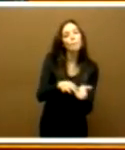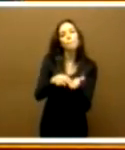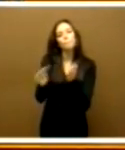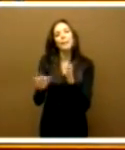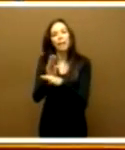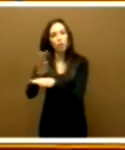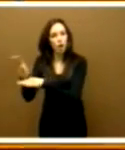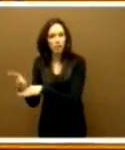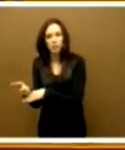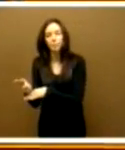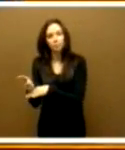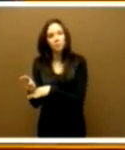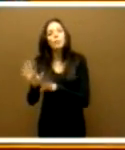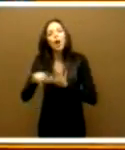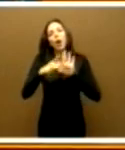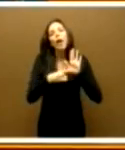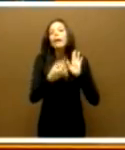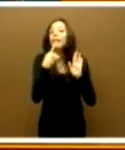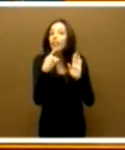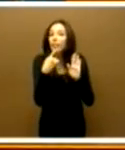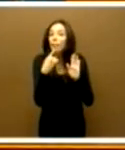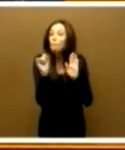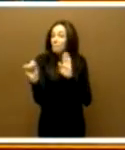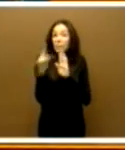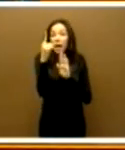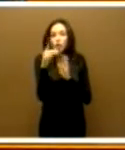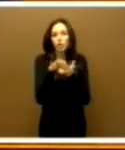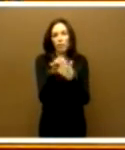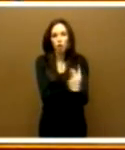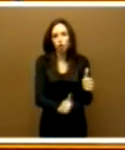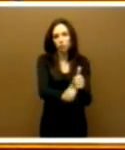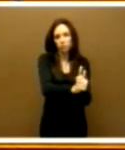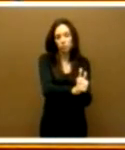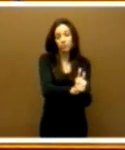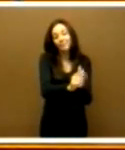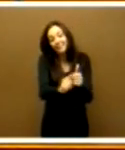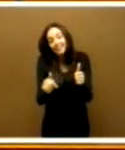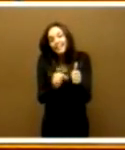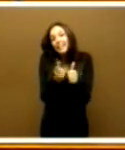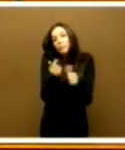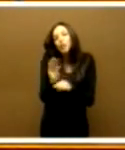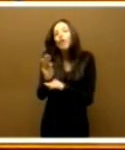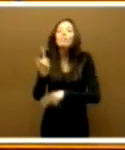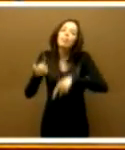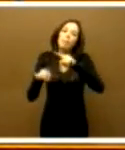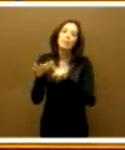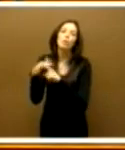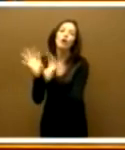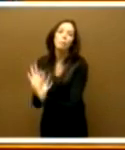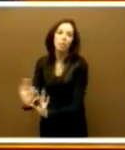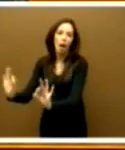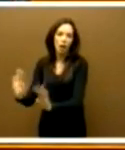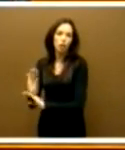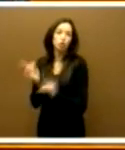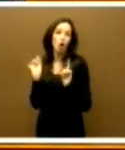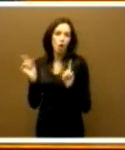Y lo que viene a decir esa ley es que sean, primeramente, los servicios y las prestaciones tengan un carácter excepcional. Entonces, ¿ustedes cómo